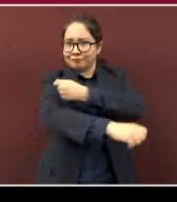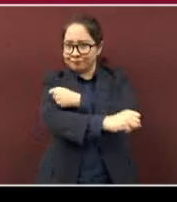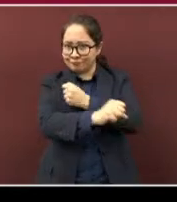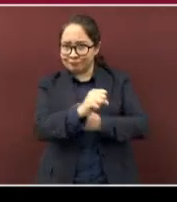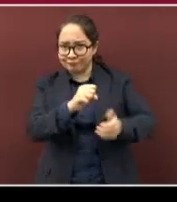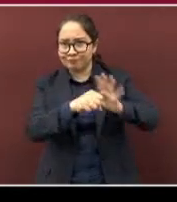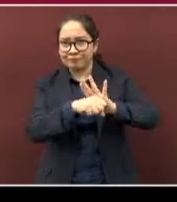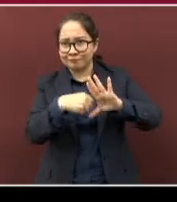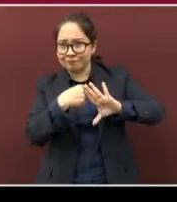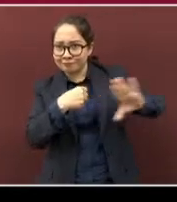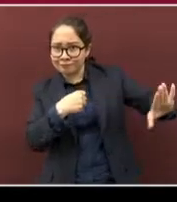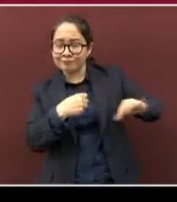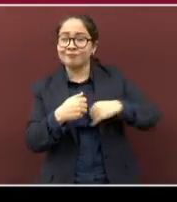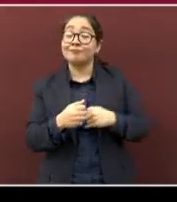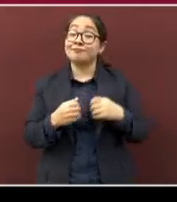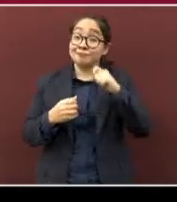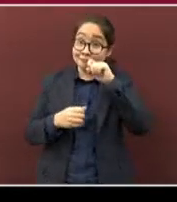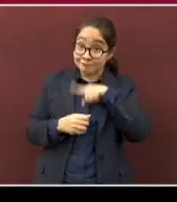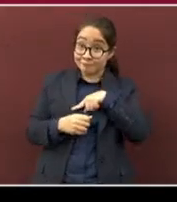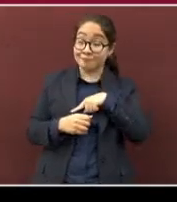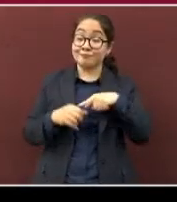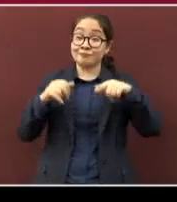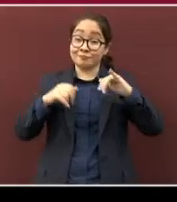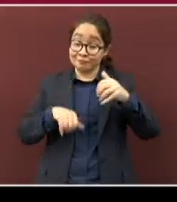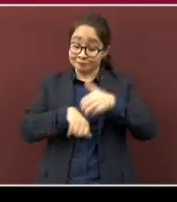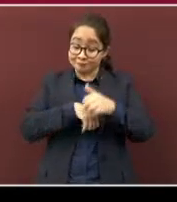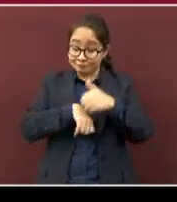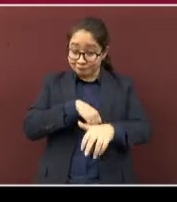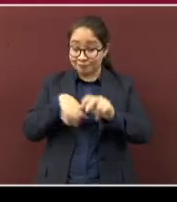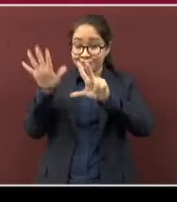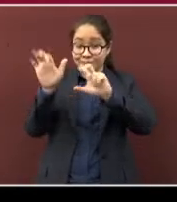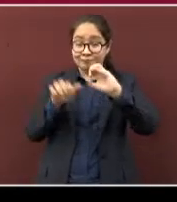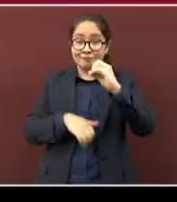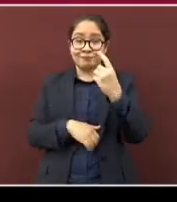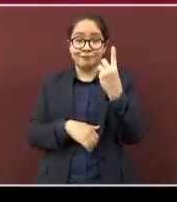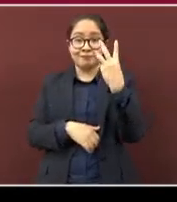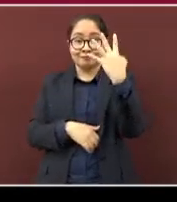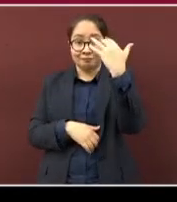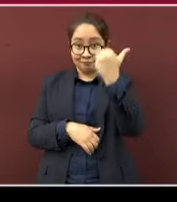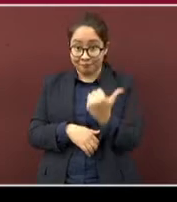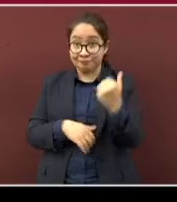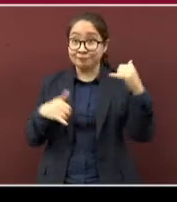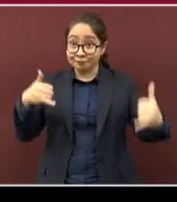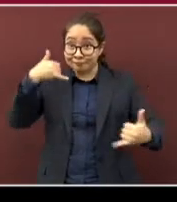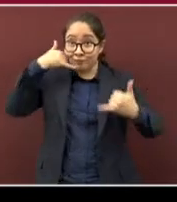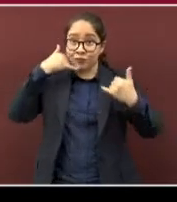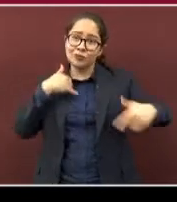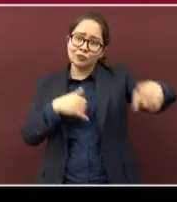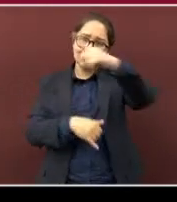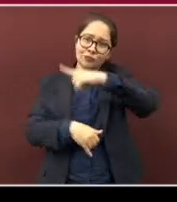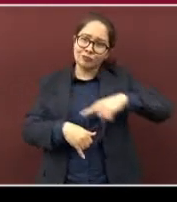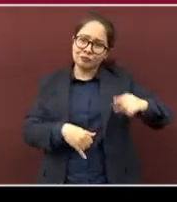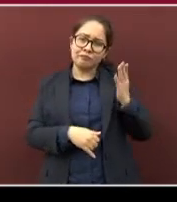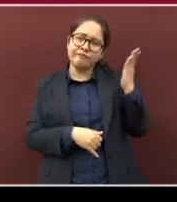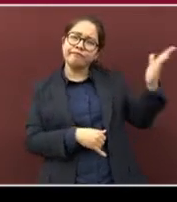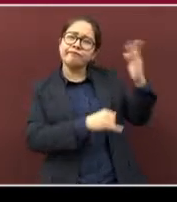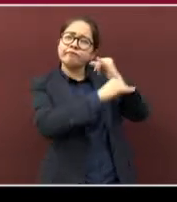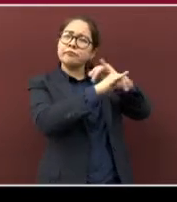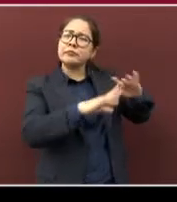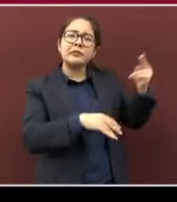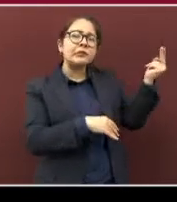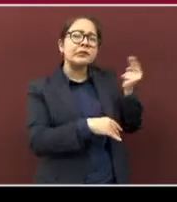en el teléfono 800-0123-456, podrán pedir la información que